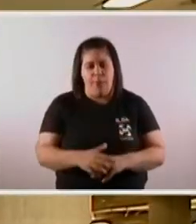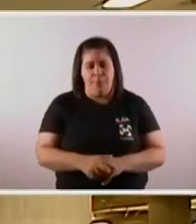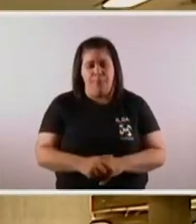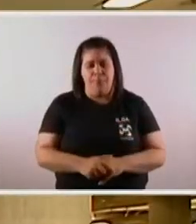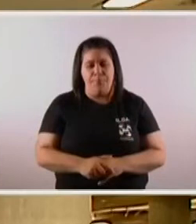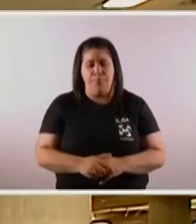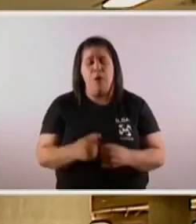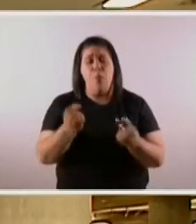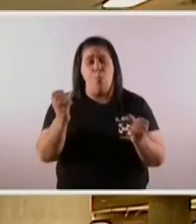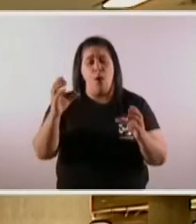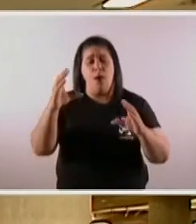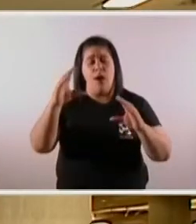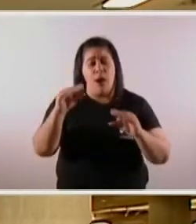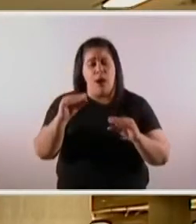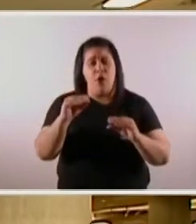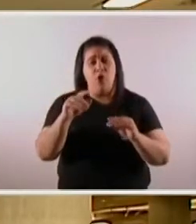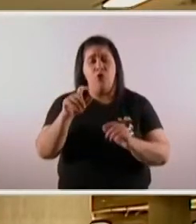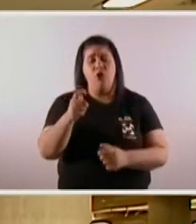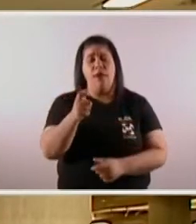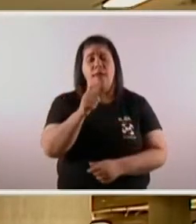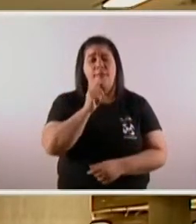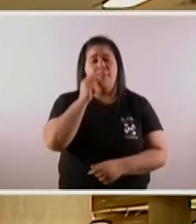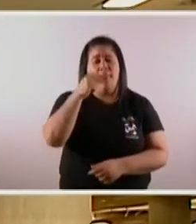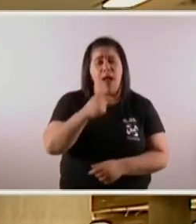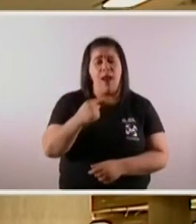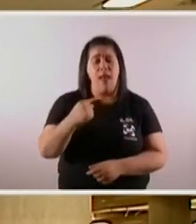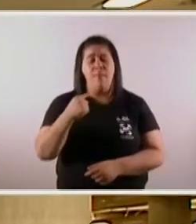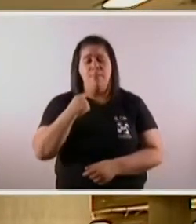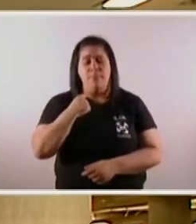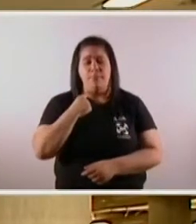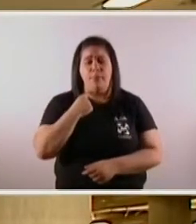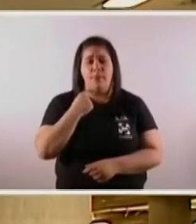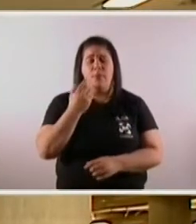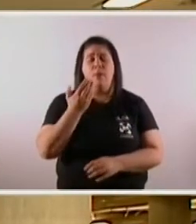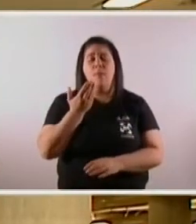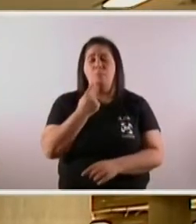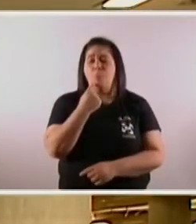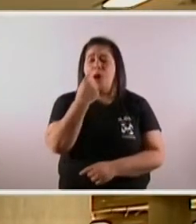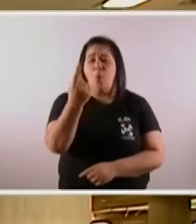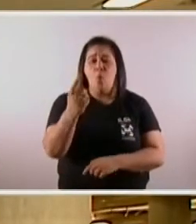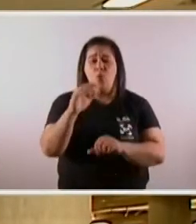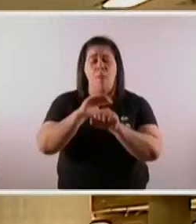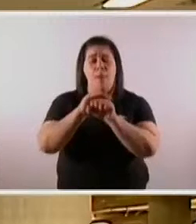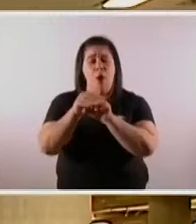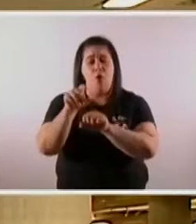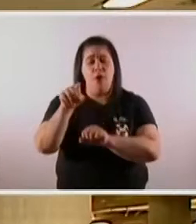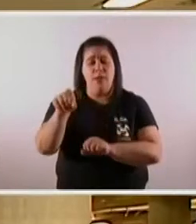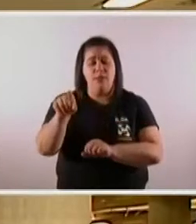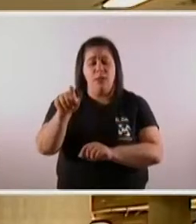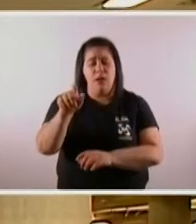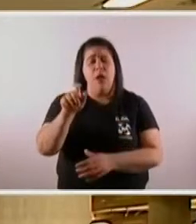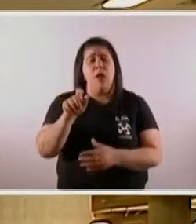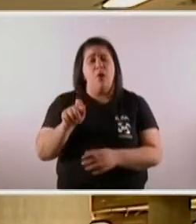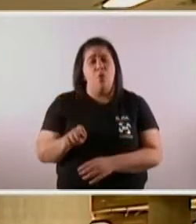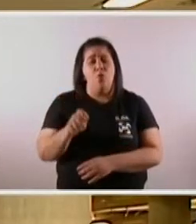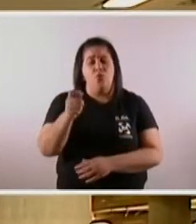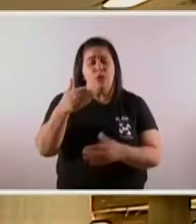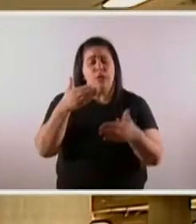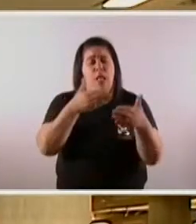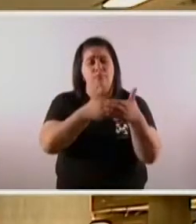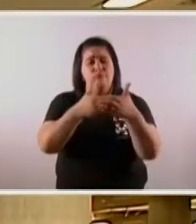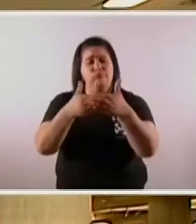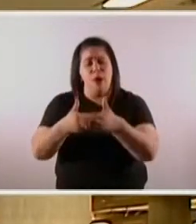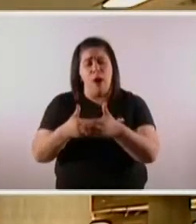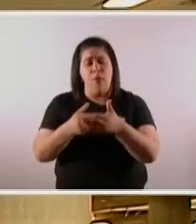Buenas noches. Santiago Martela para TN y Canal 13. La pregunta es para el jefe de gobierno. La justicia le estrabó el impuesto a las tarjetas.